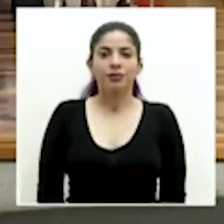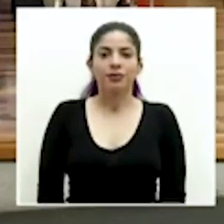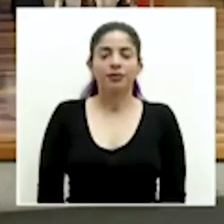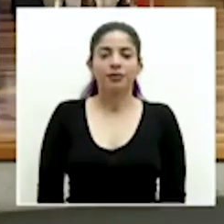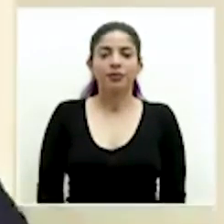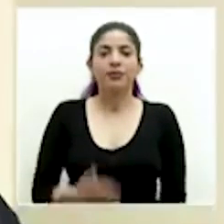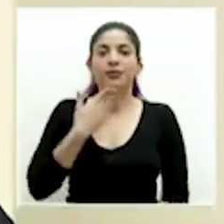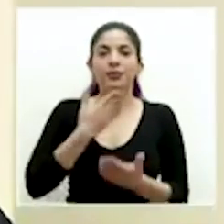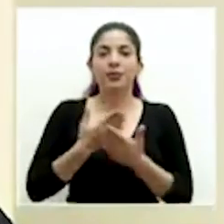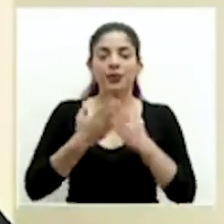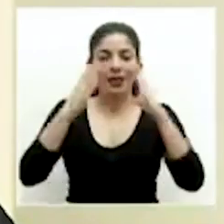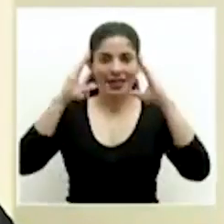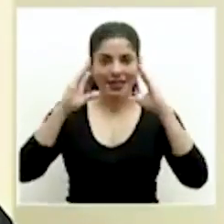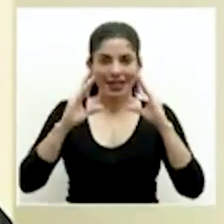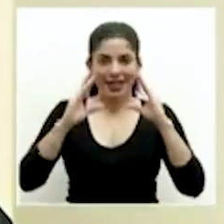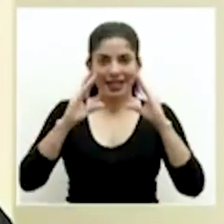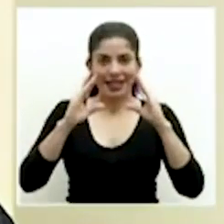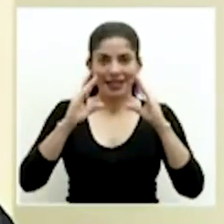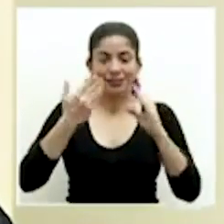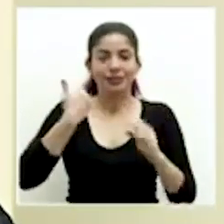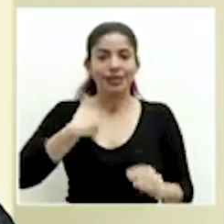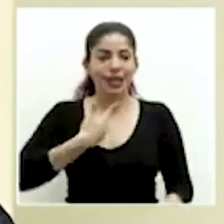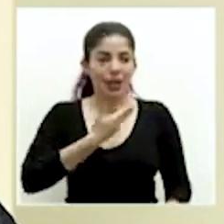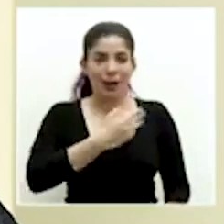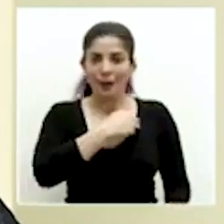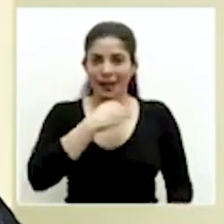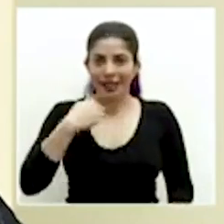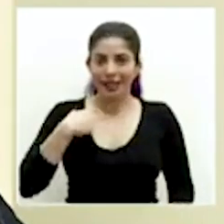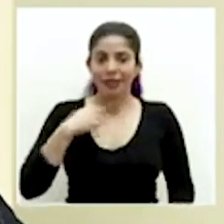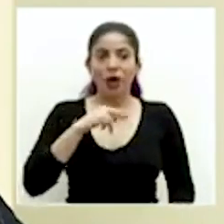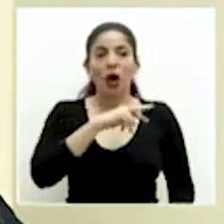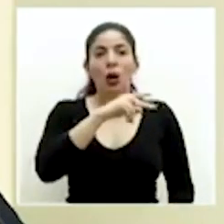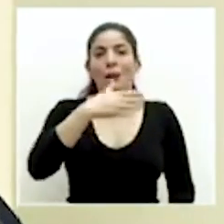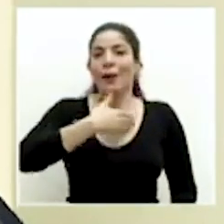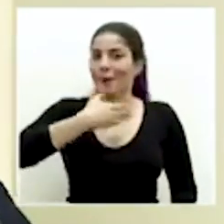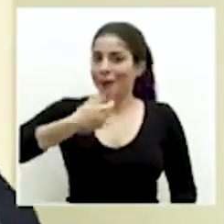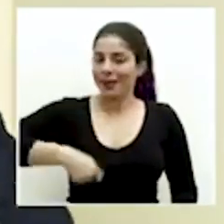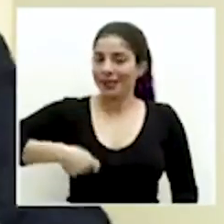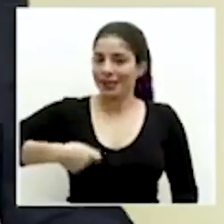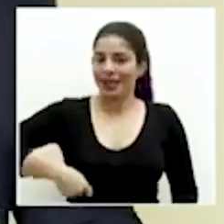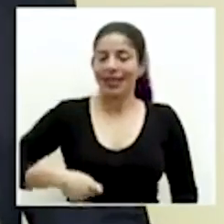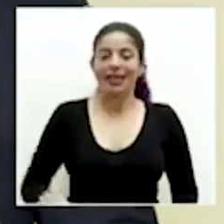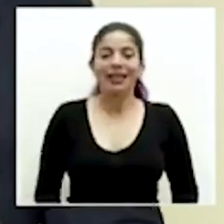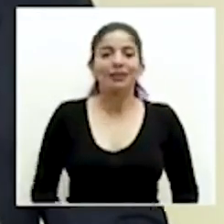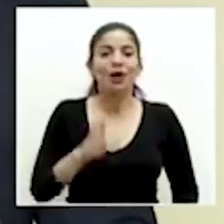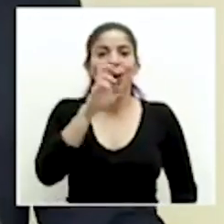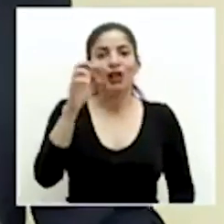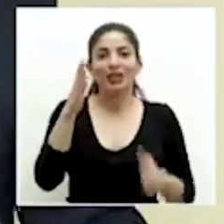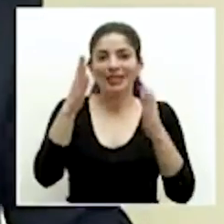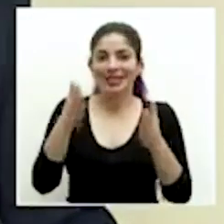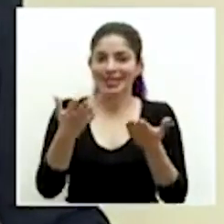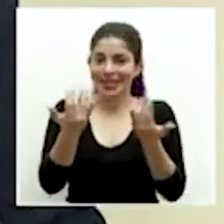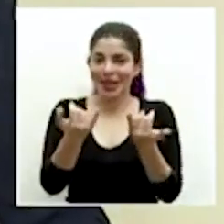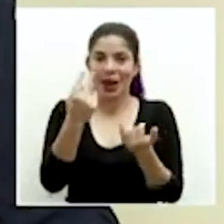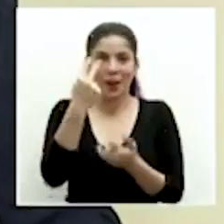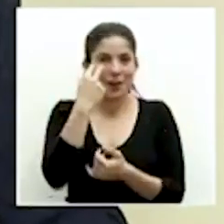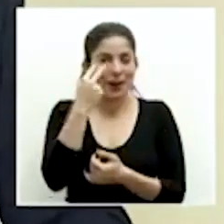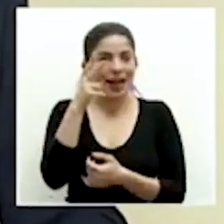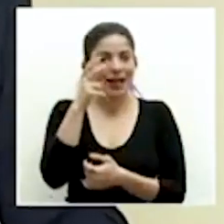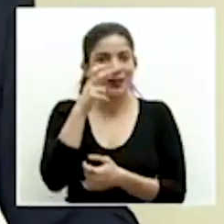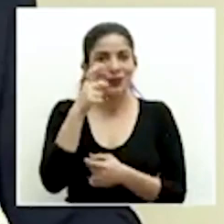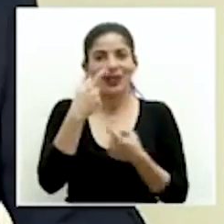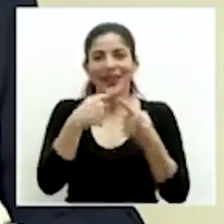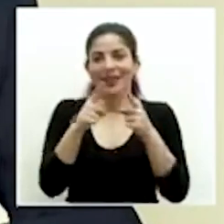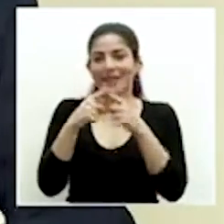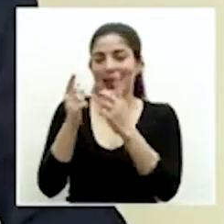Buenas tardes, señor ministro, compañeros presidentes ejecutivos, costarricenses que nos ven y nos escuchan en los